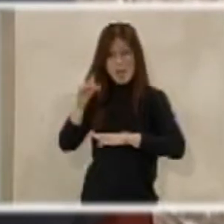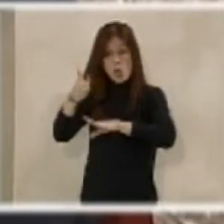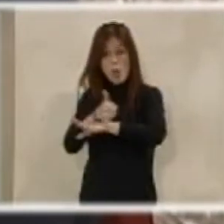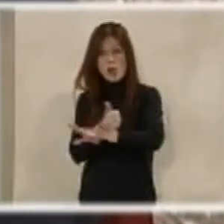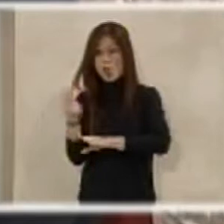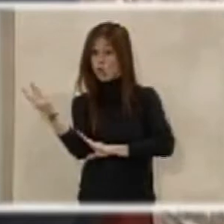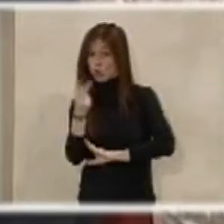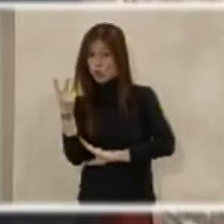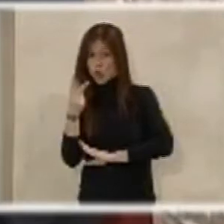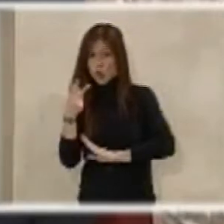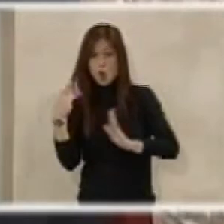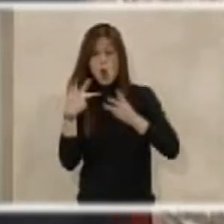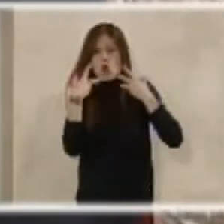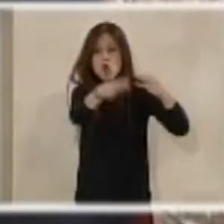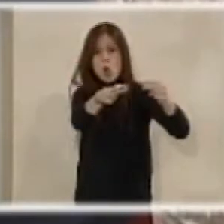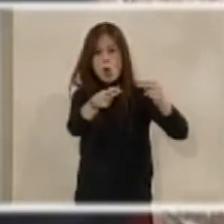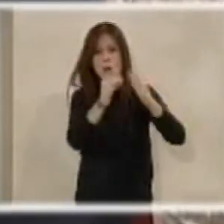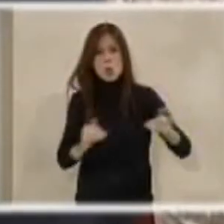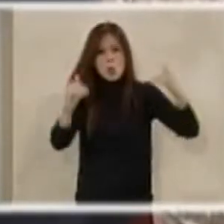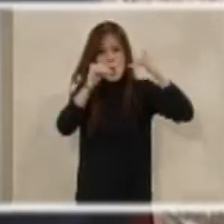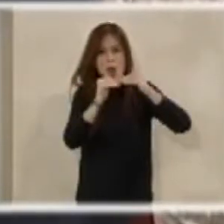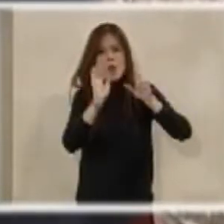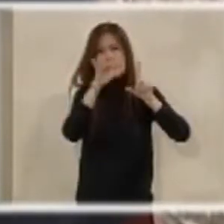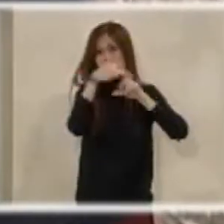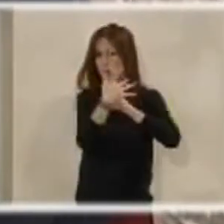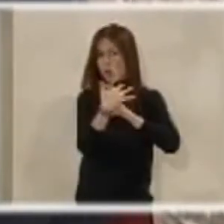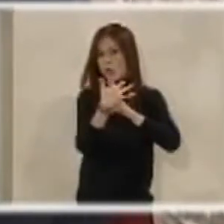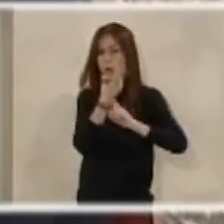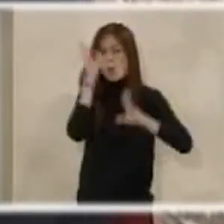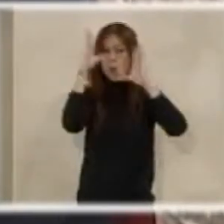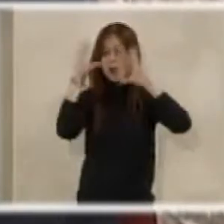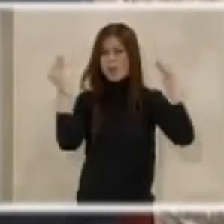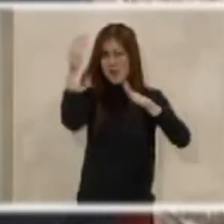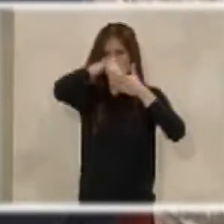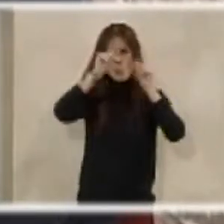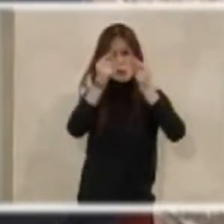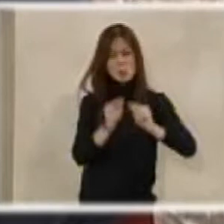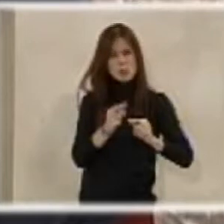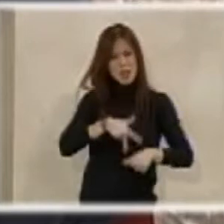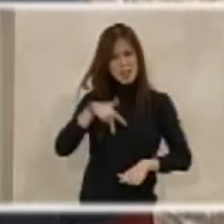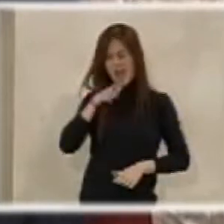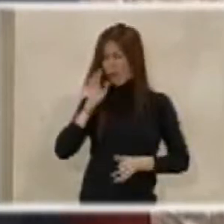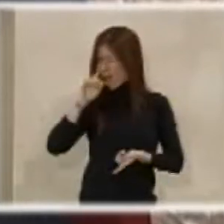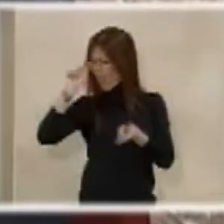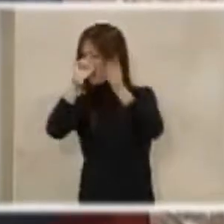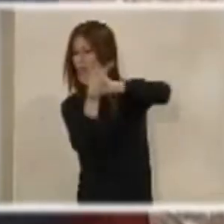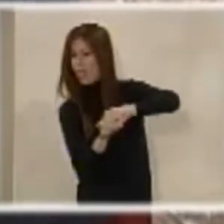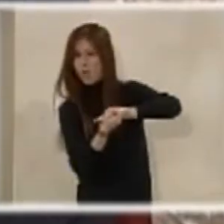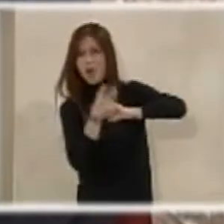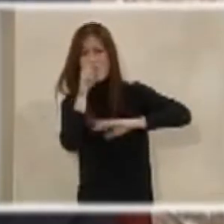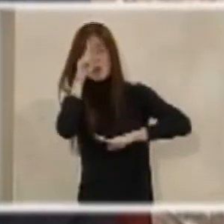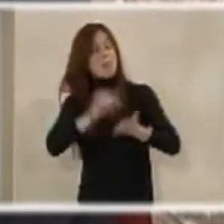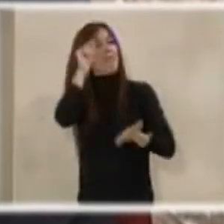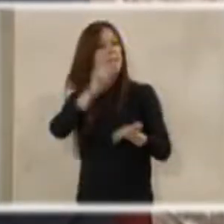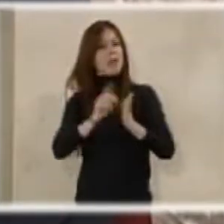rechazaron igualar las condiciones de la Guardia Civil los presupuestos generales. Es decir, parece que es que ahora nos preocupa de pronto.